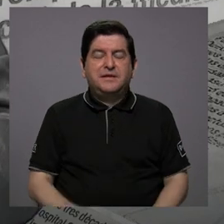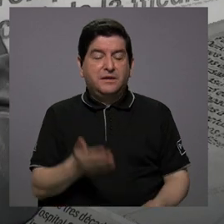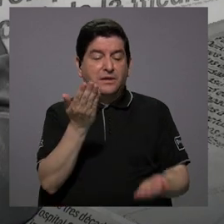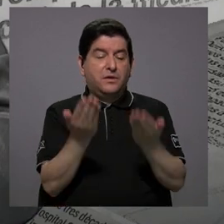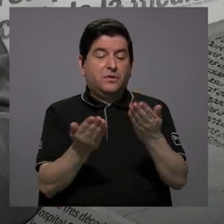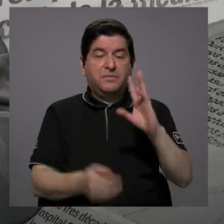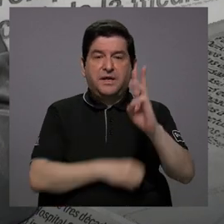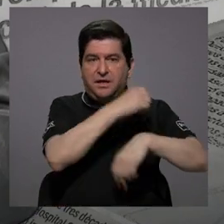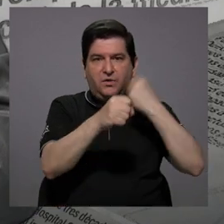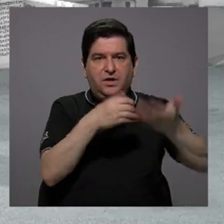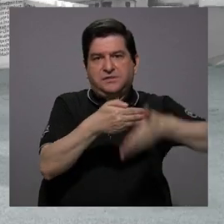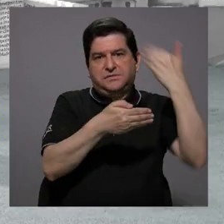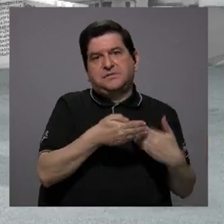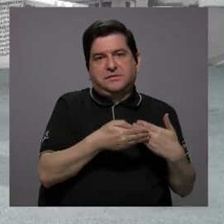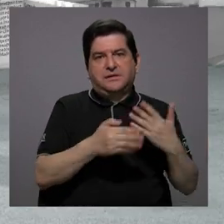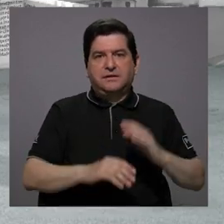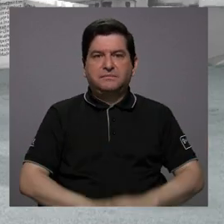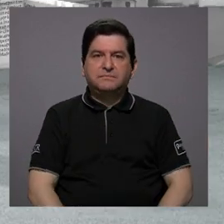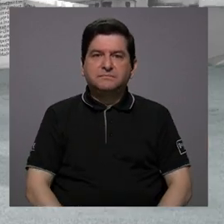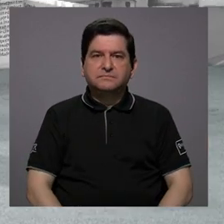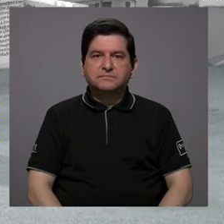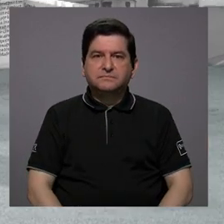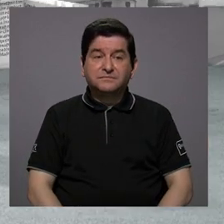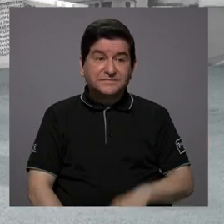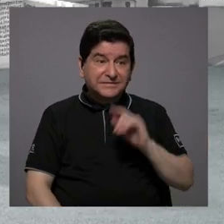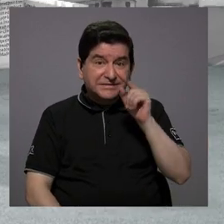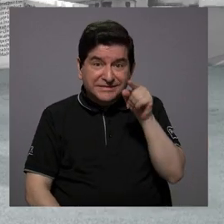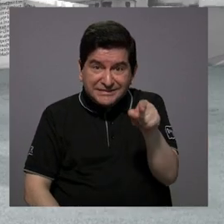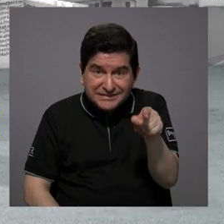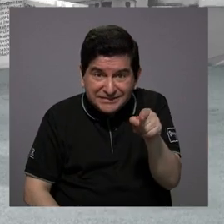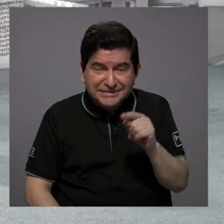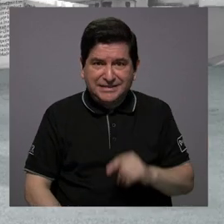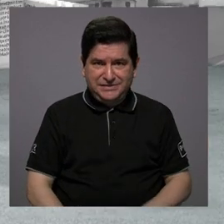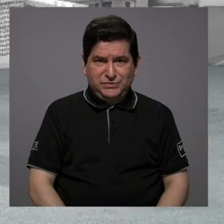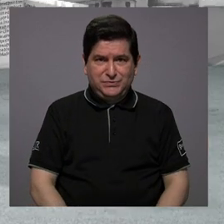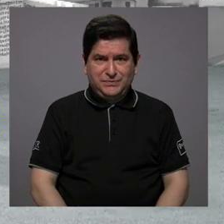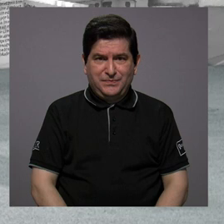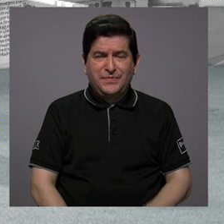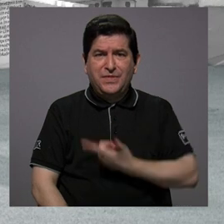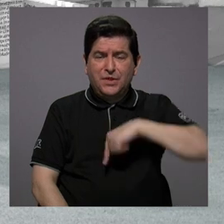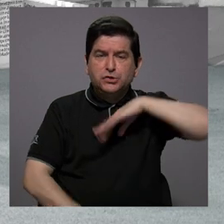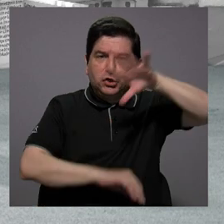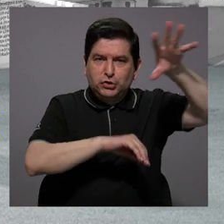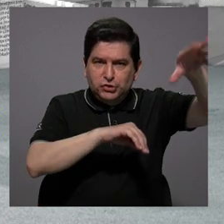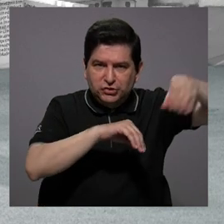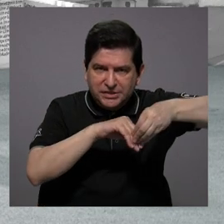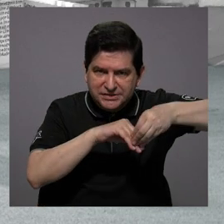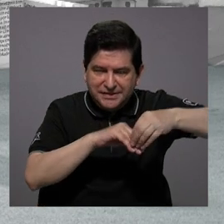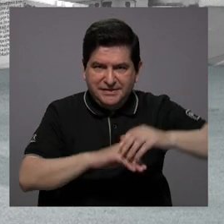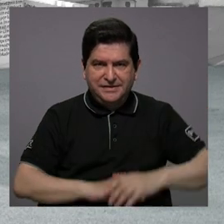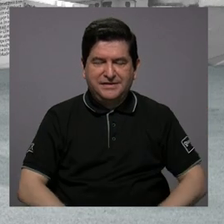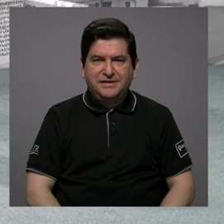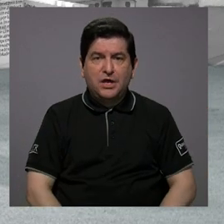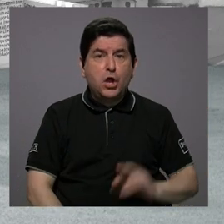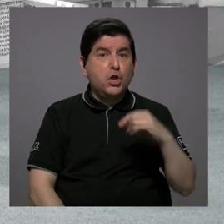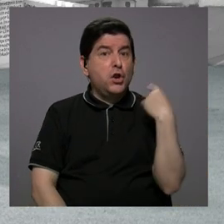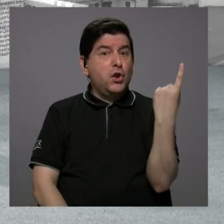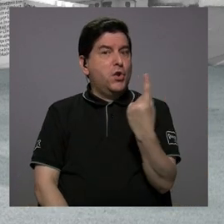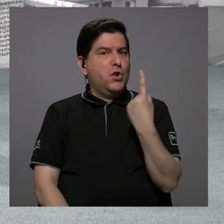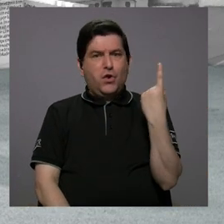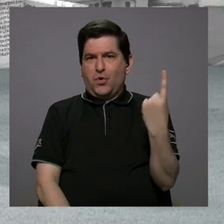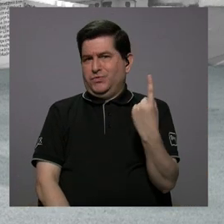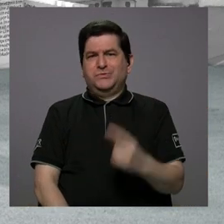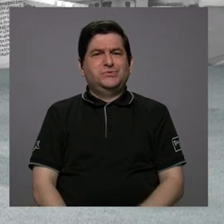60 años. Entonces, si a eso le agregamos, no solamente